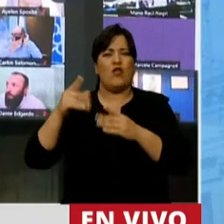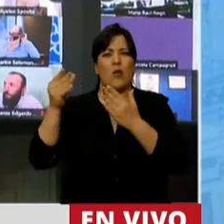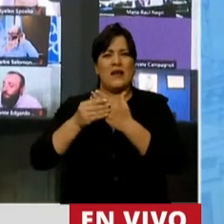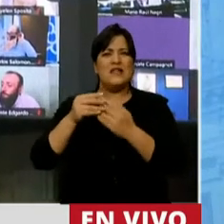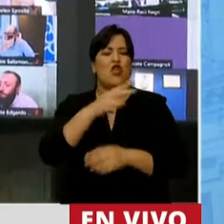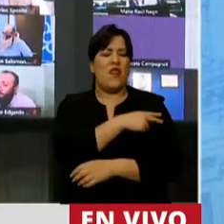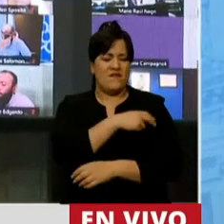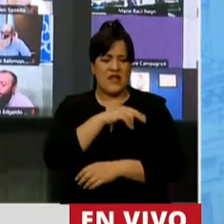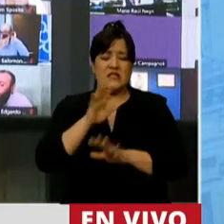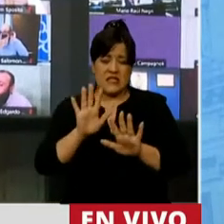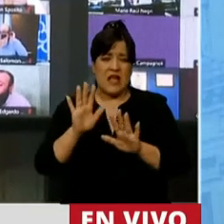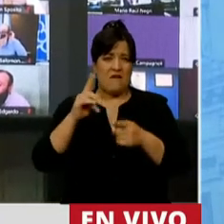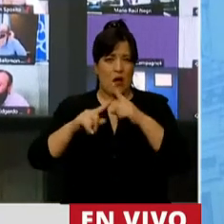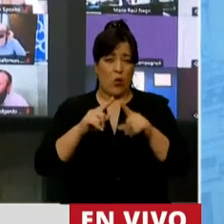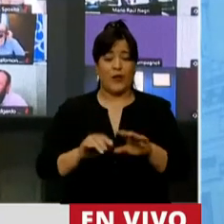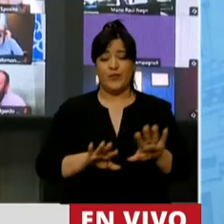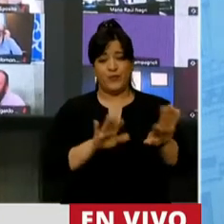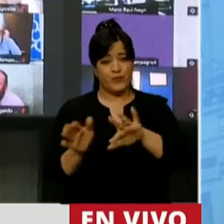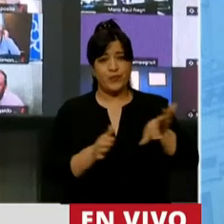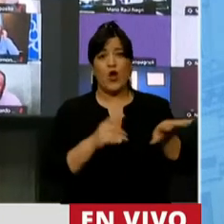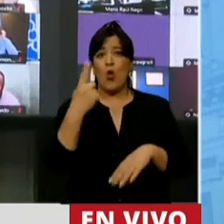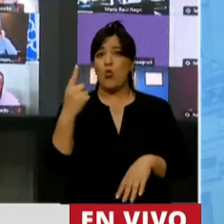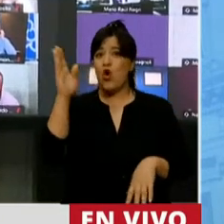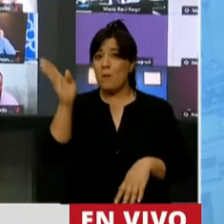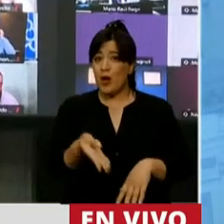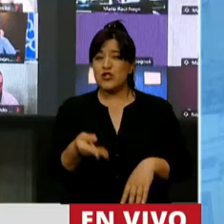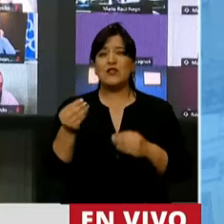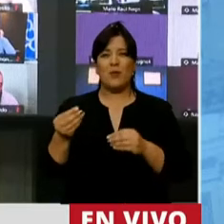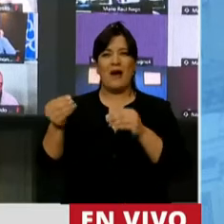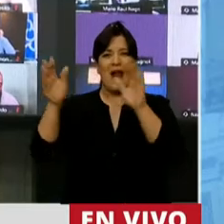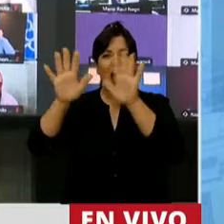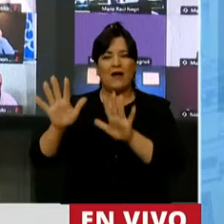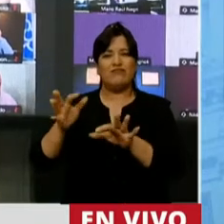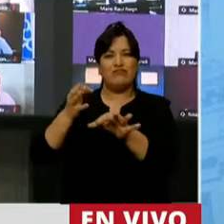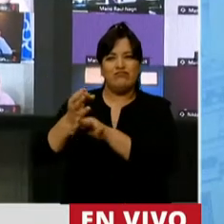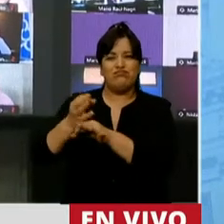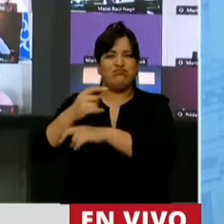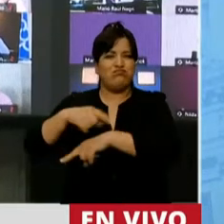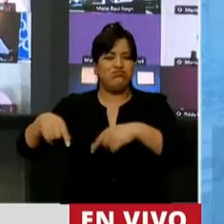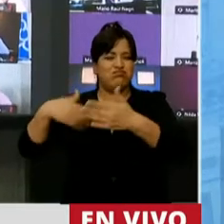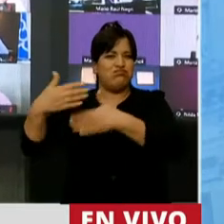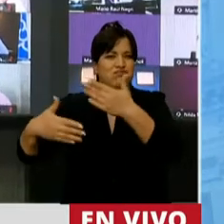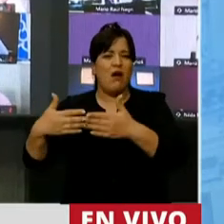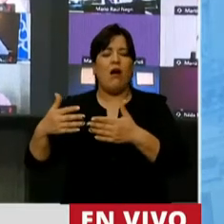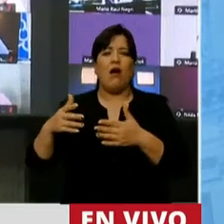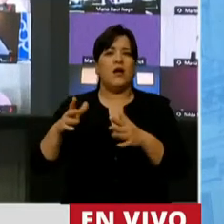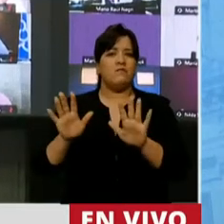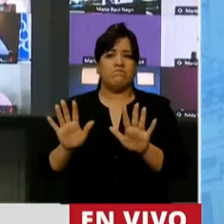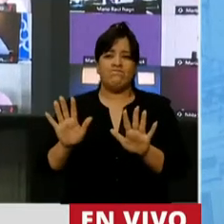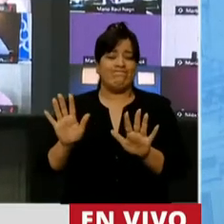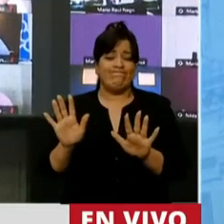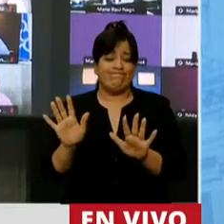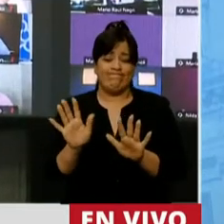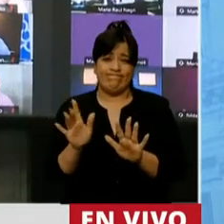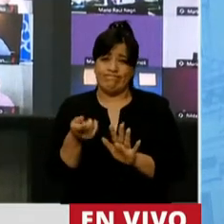en ese sentido. Y el 1% que tiene que ver con el adiestramiento operacional, o sea, el funcionamiento en sí, es verdaderamente tan